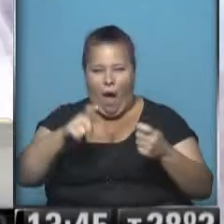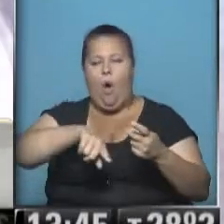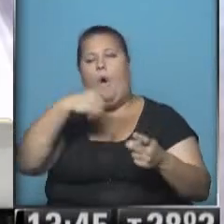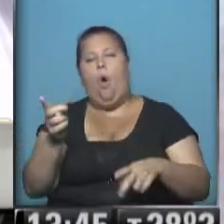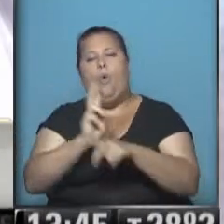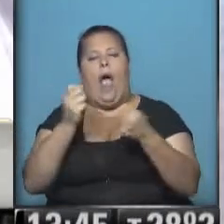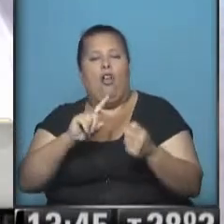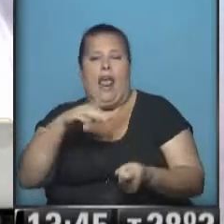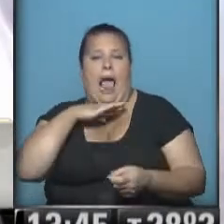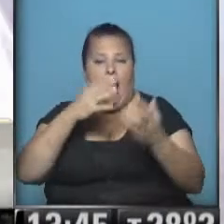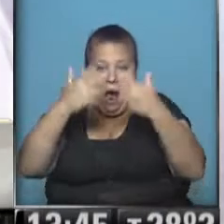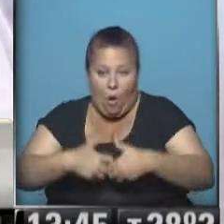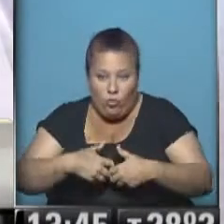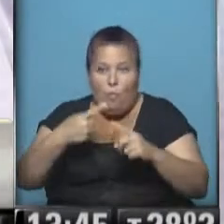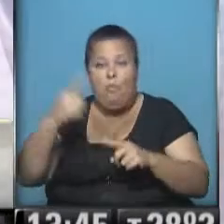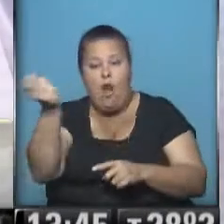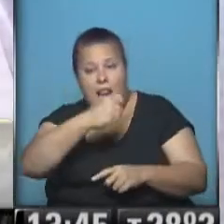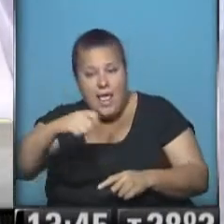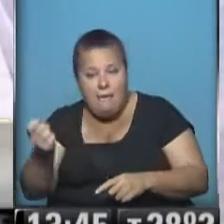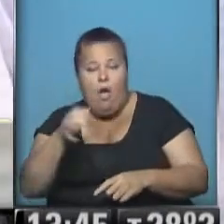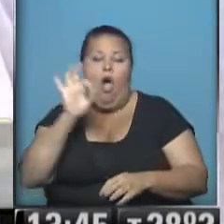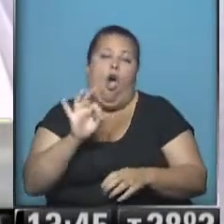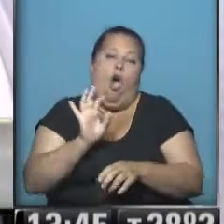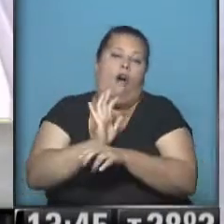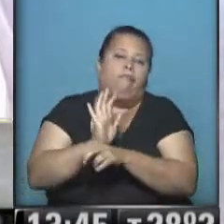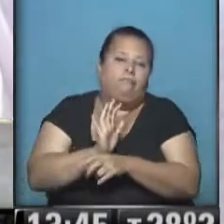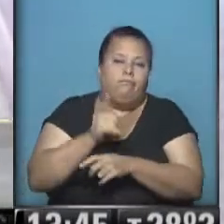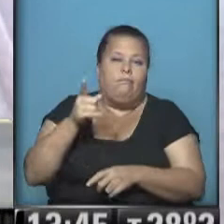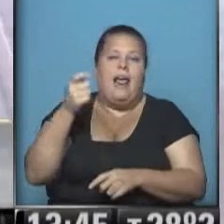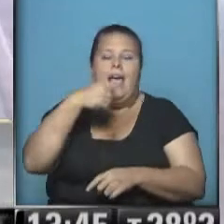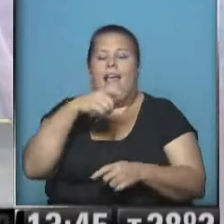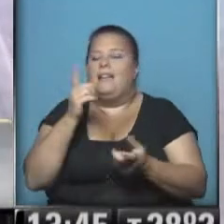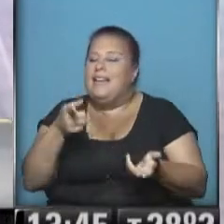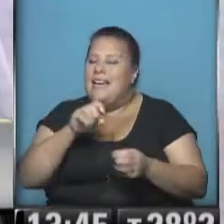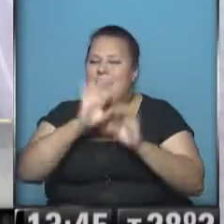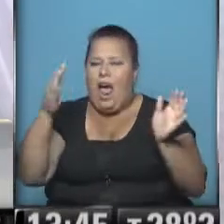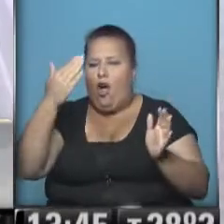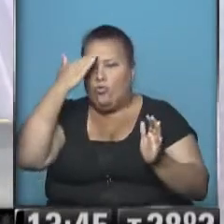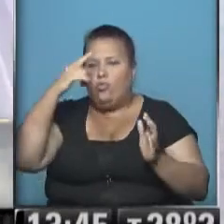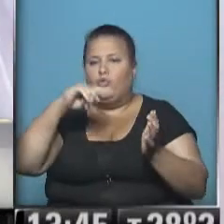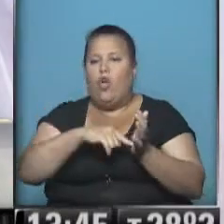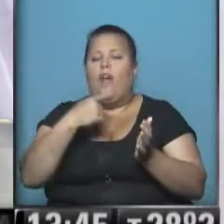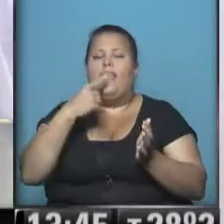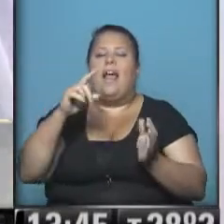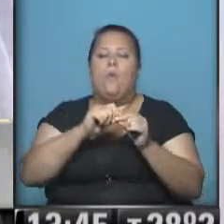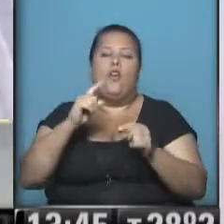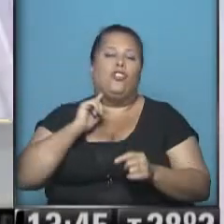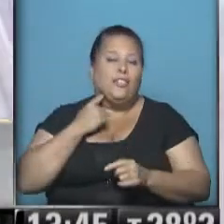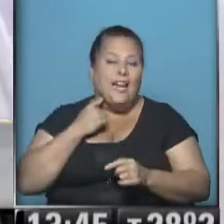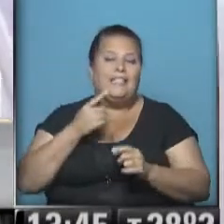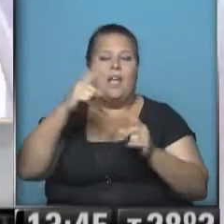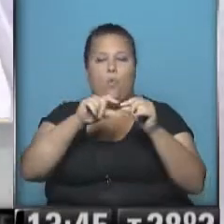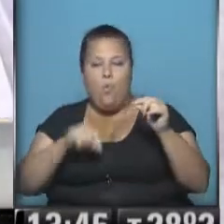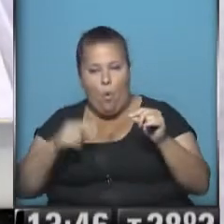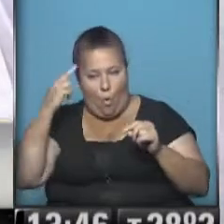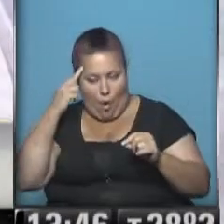ser considerado un delincuente por limpiar vidrios o ser, entre comillas, un limpia vidrio. Eso está muy claro en la constitución, el artículo 13, inciso